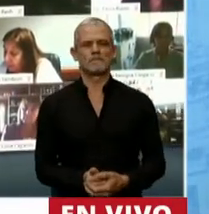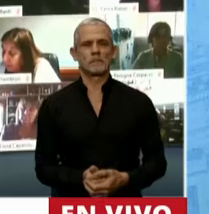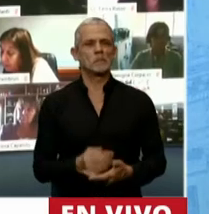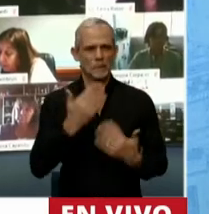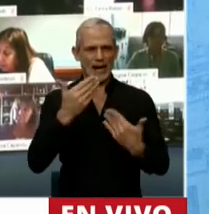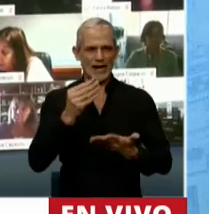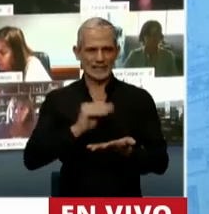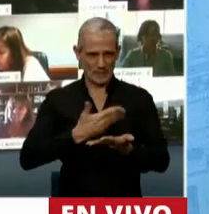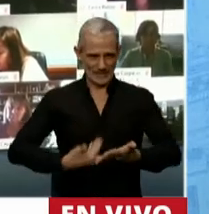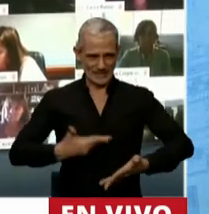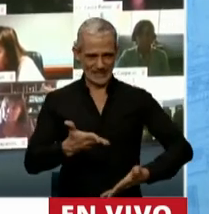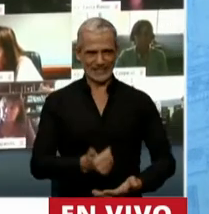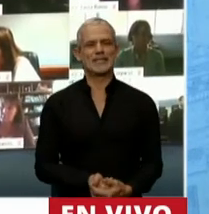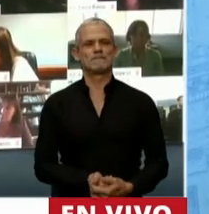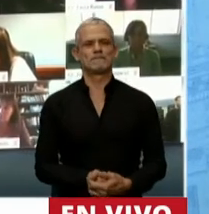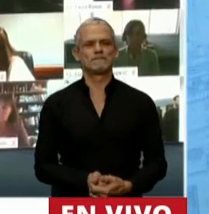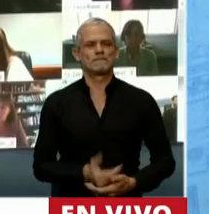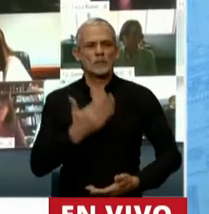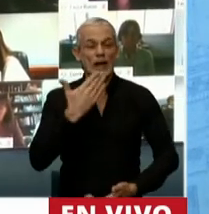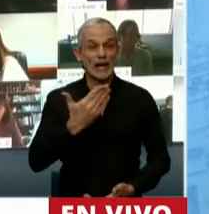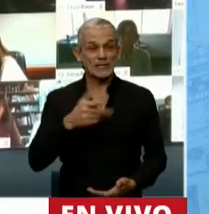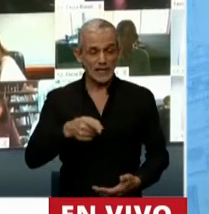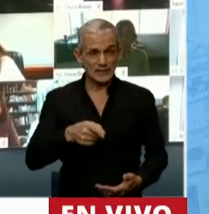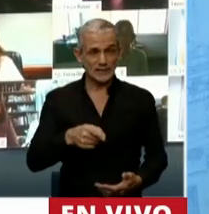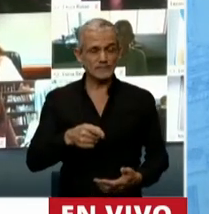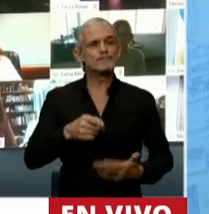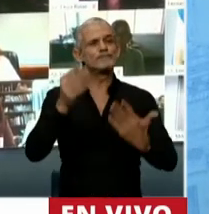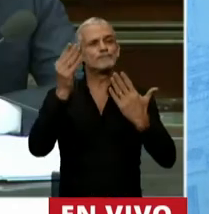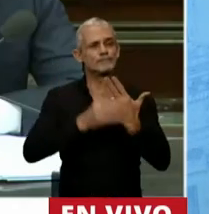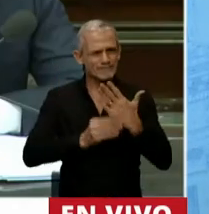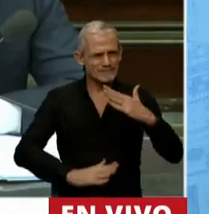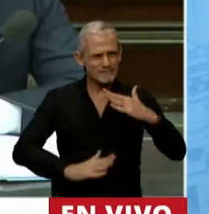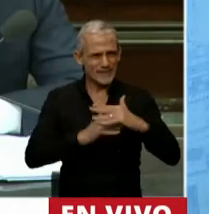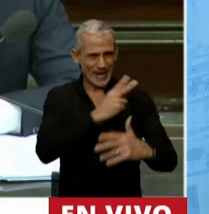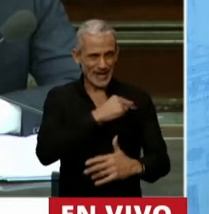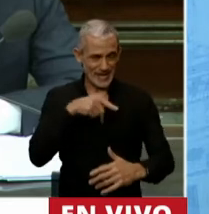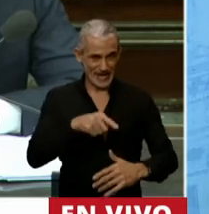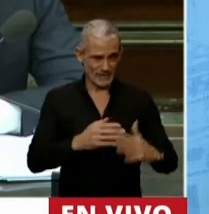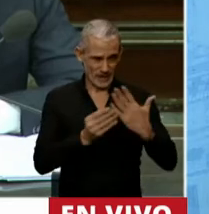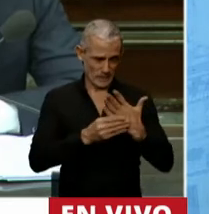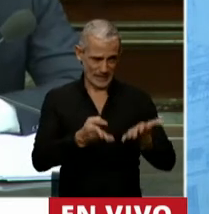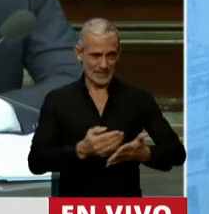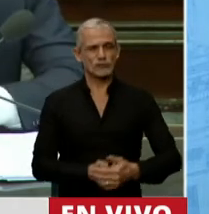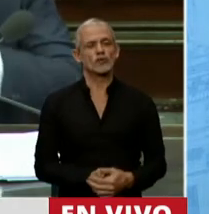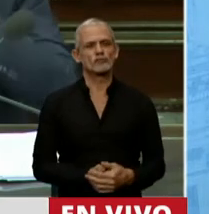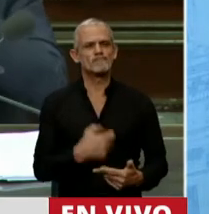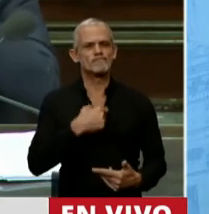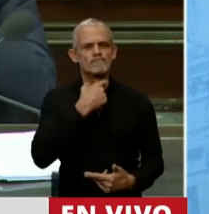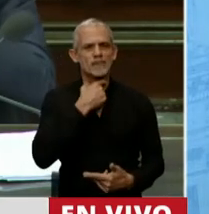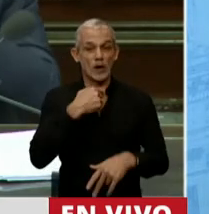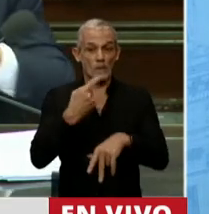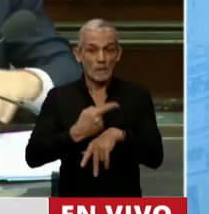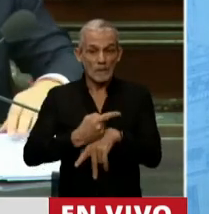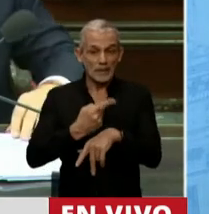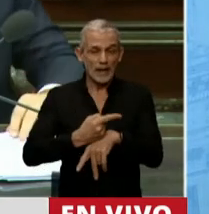Gracias, presidente. Gracias, señor jefe de ministro. Quiero, en primer